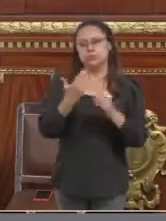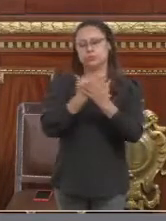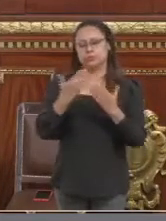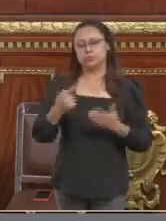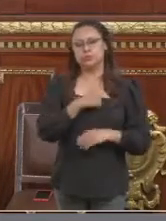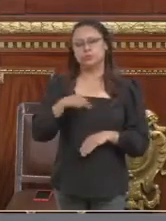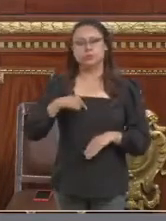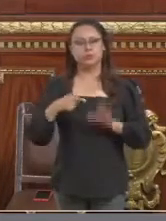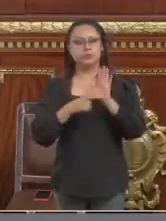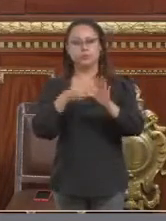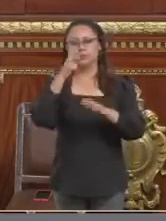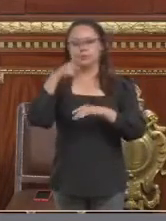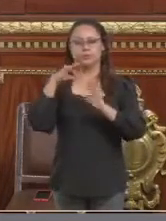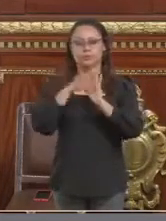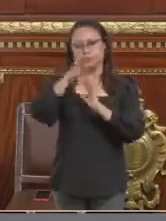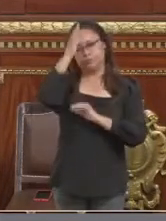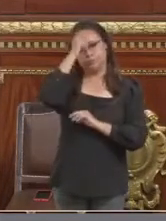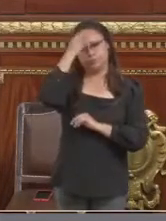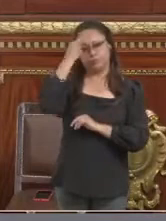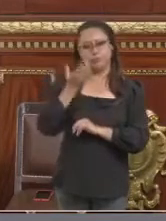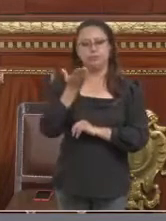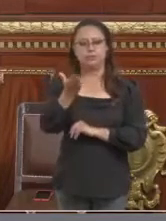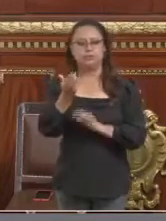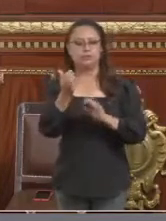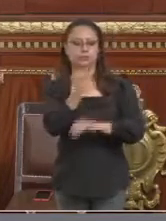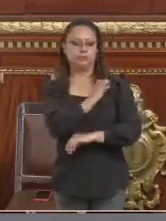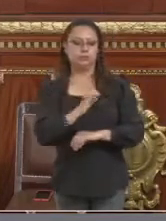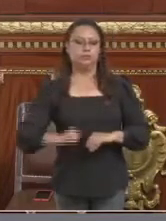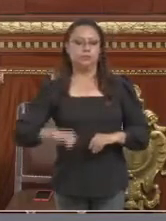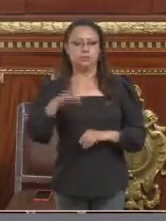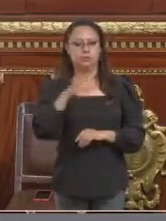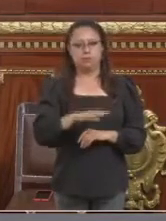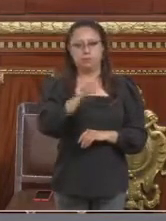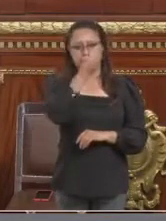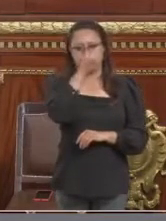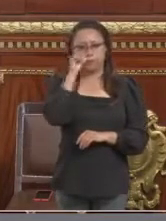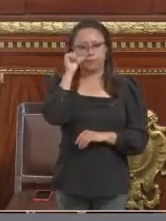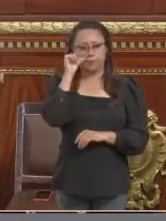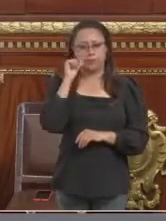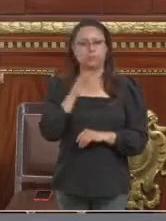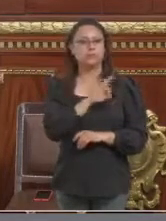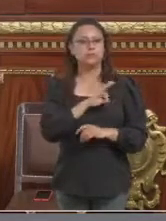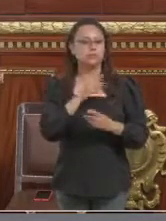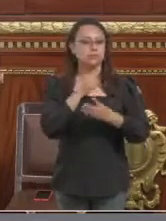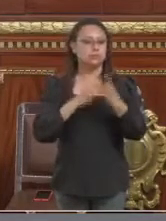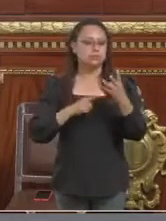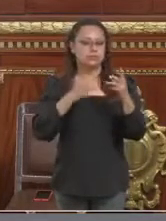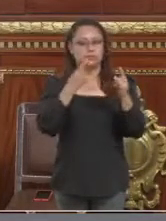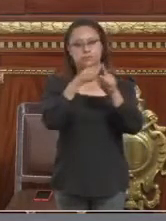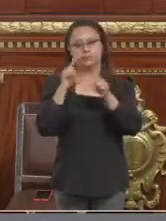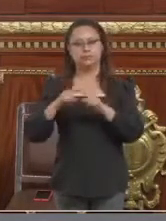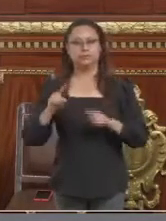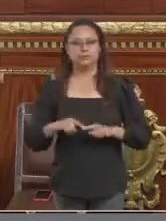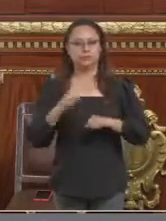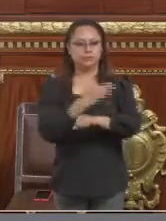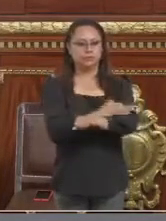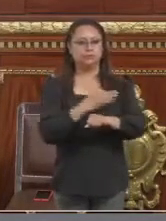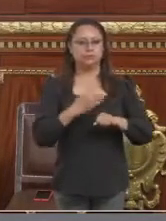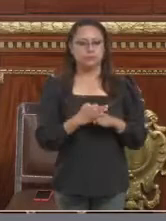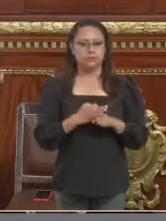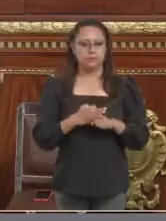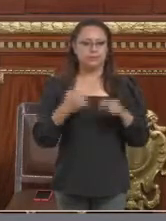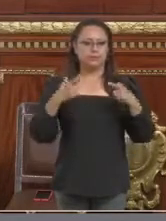punto de acuerdo en el que solicitamos a la Alcaldía Benito Juárez la diversificación de las representaciones de familias en los carteles de